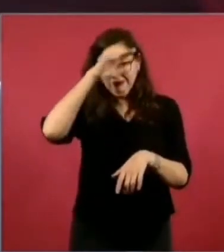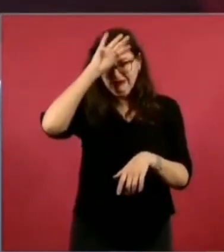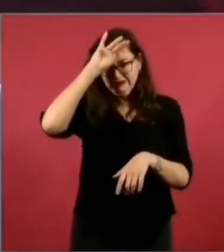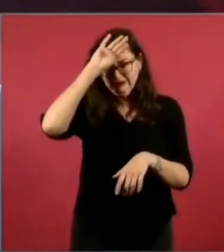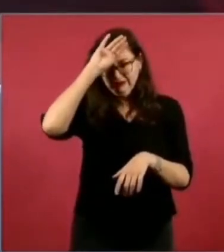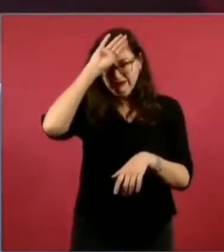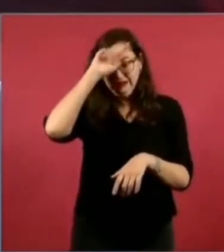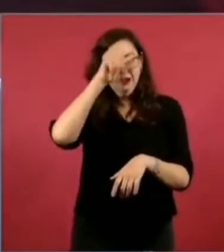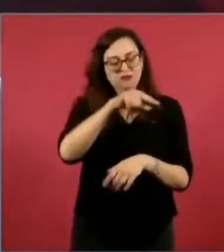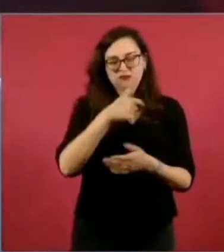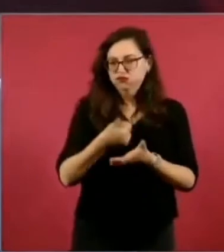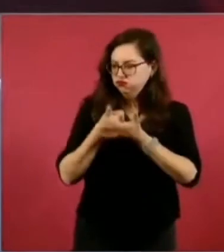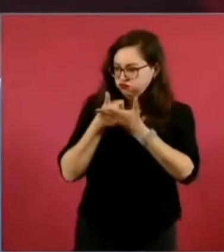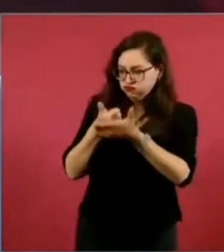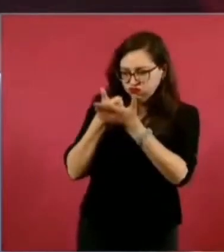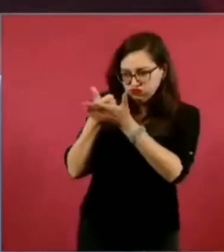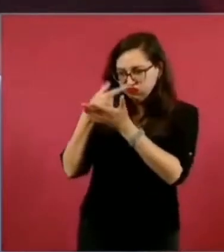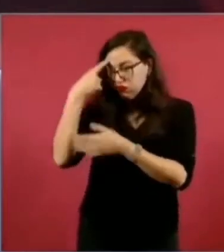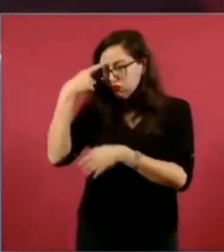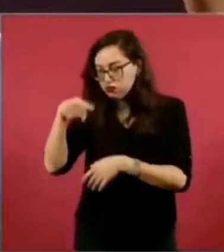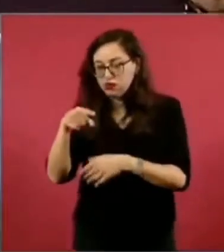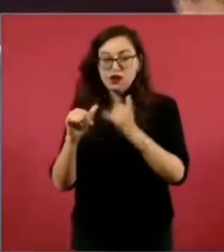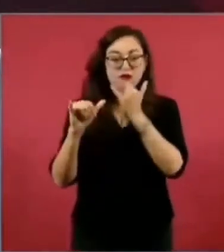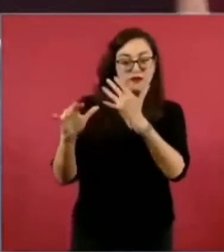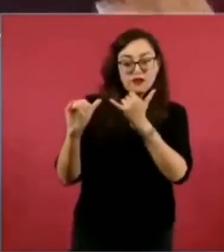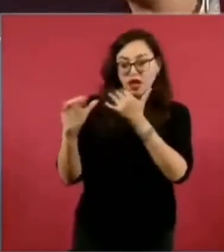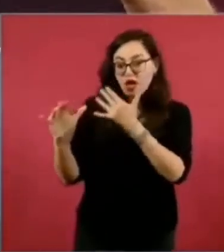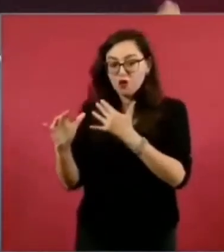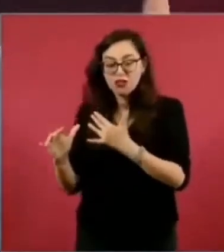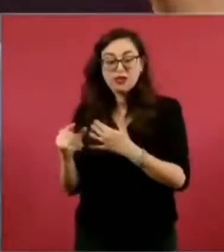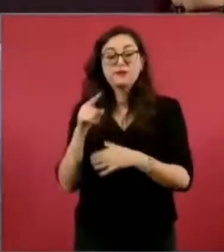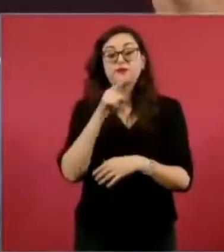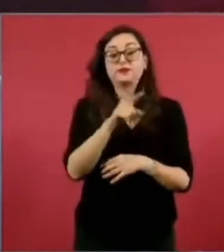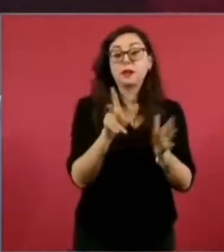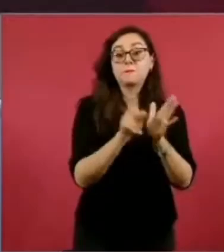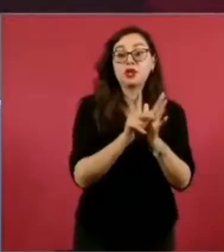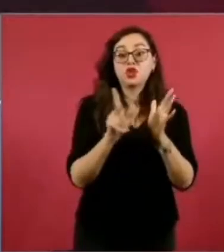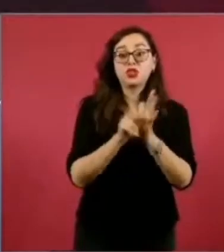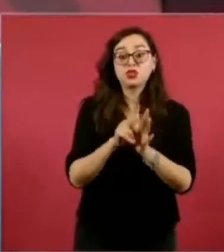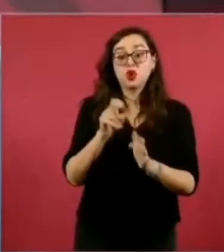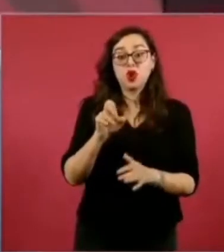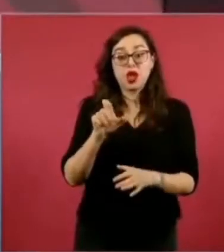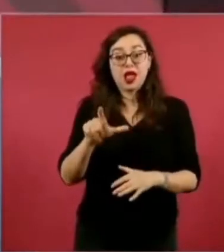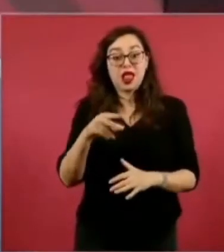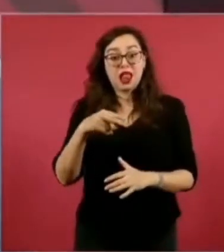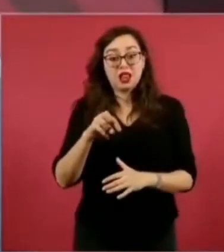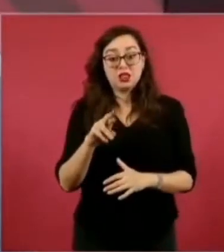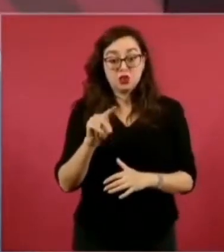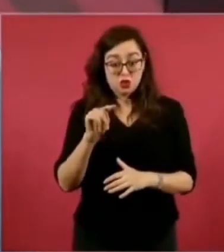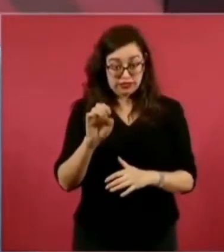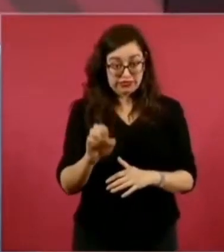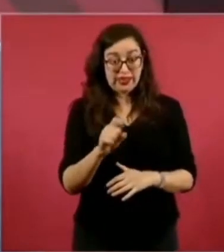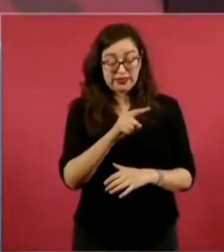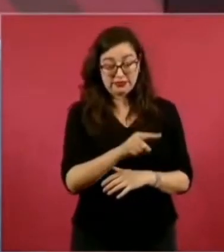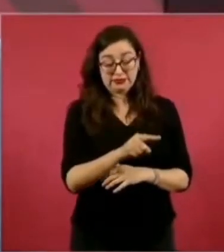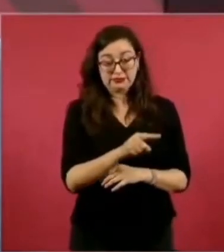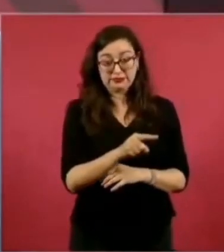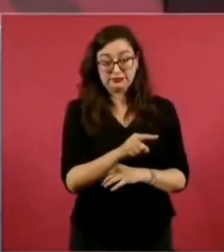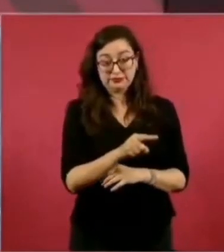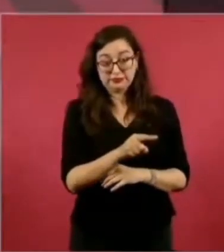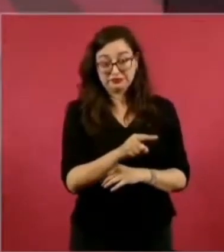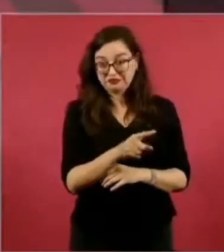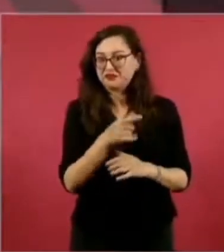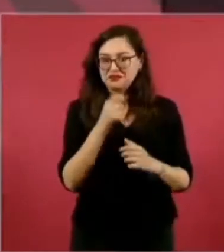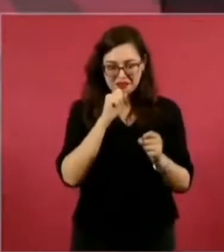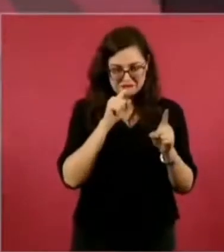fraude y el Norte y